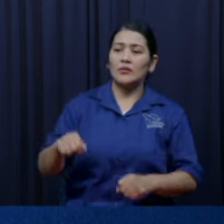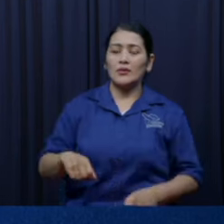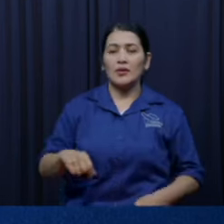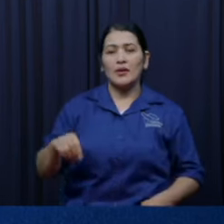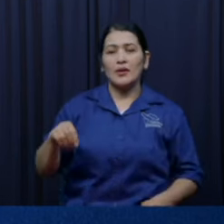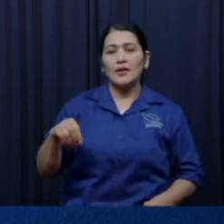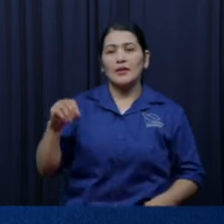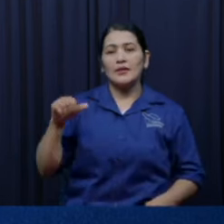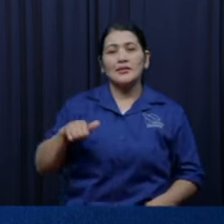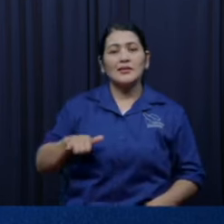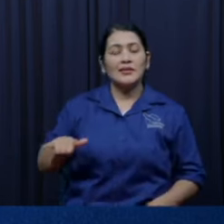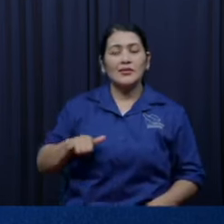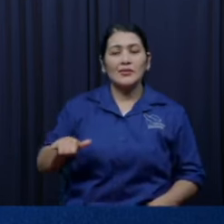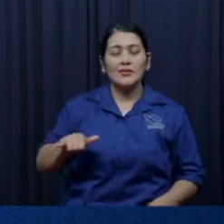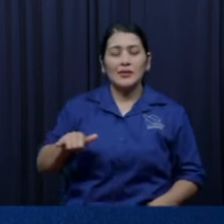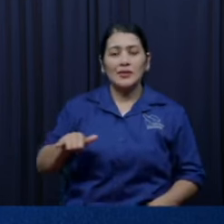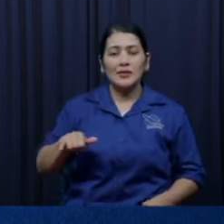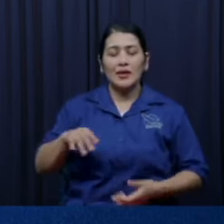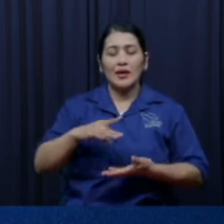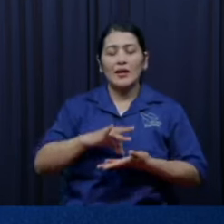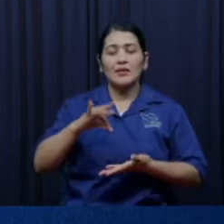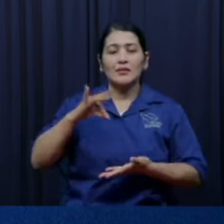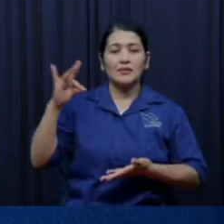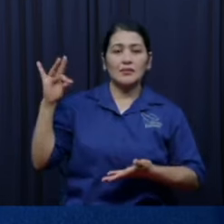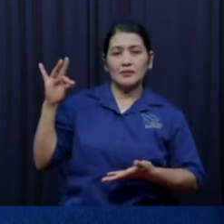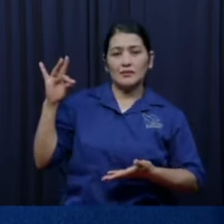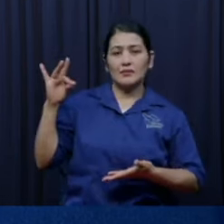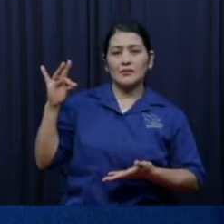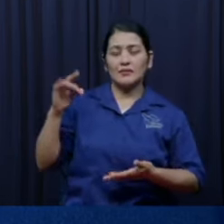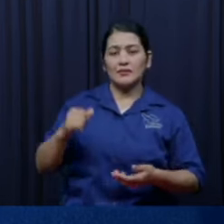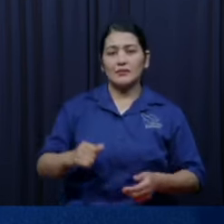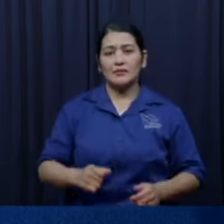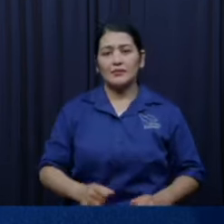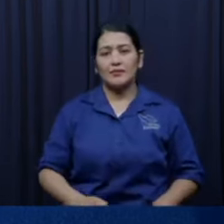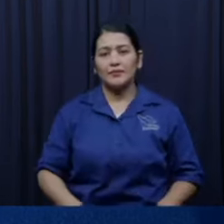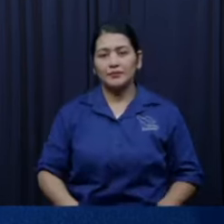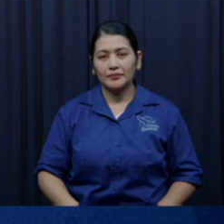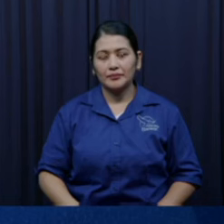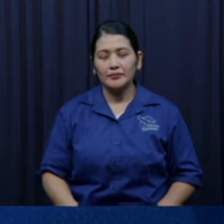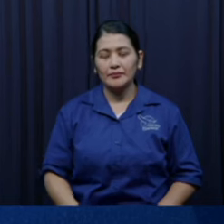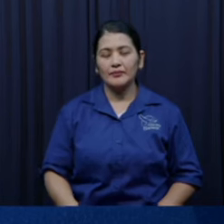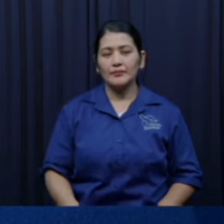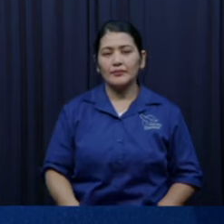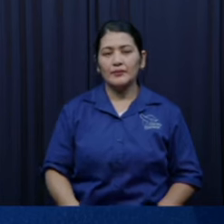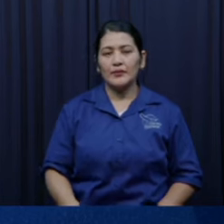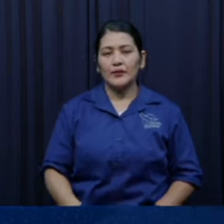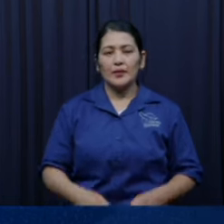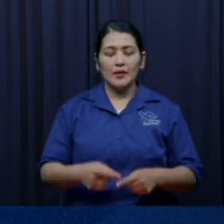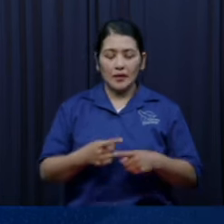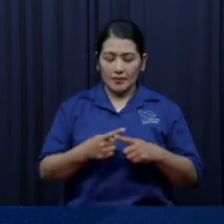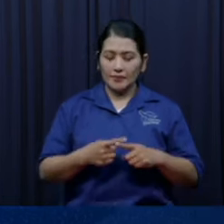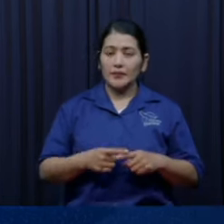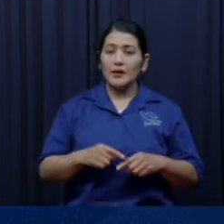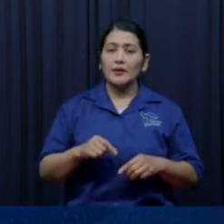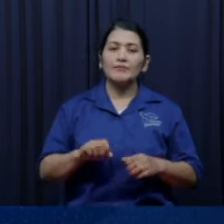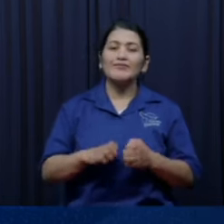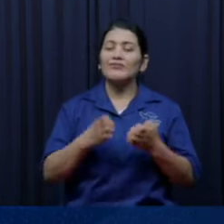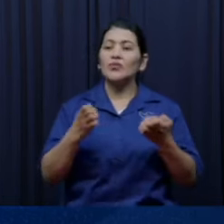aún después de la muerte los tienen que purificar sus espíritus, pero se salvaron aquí en la tierra. Pero el alma